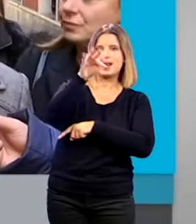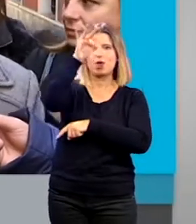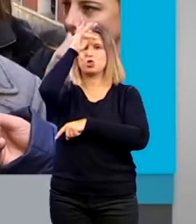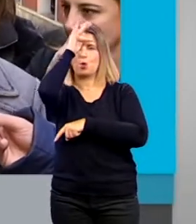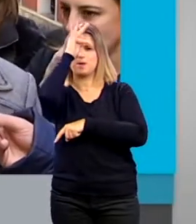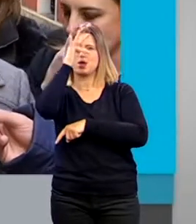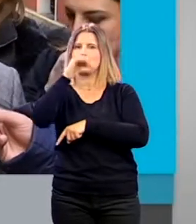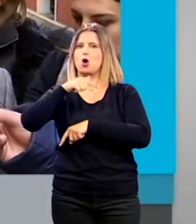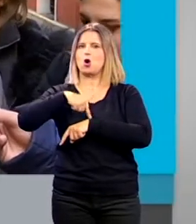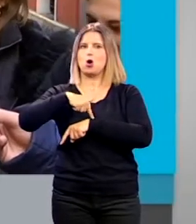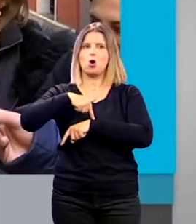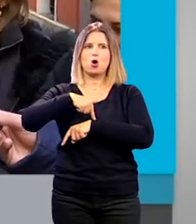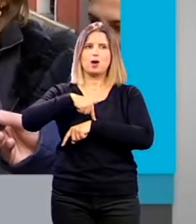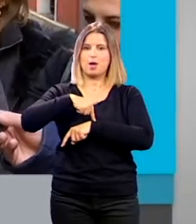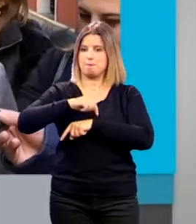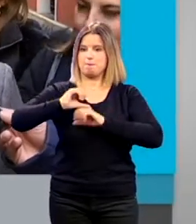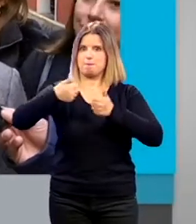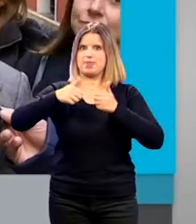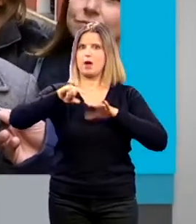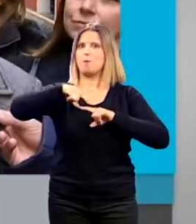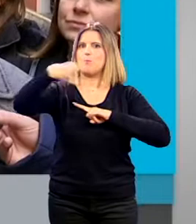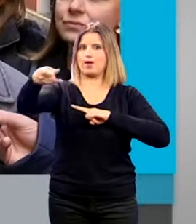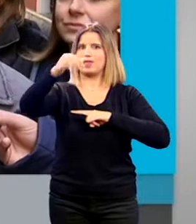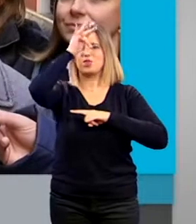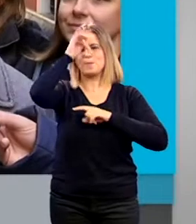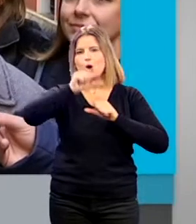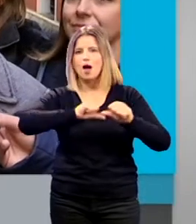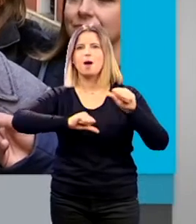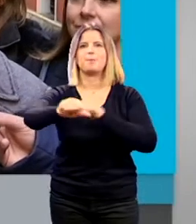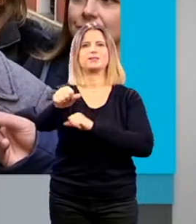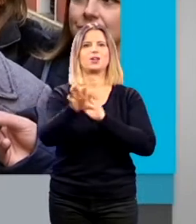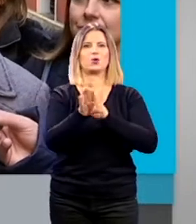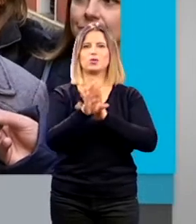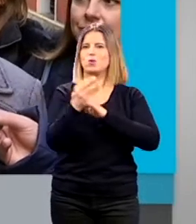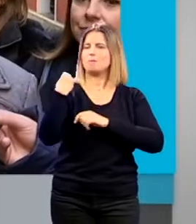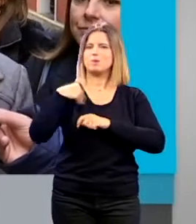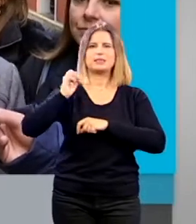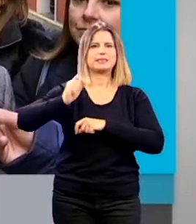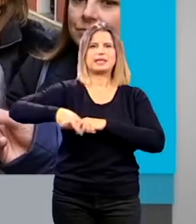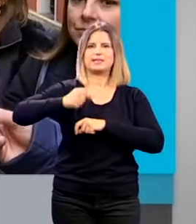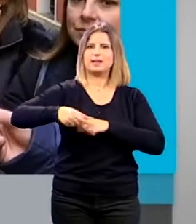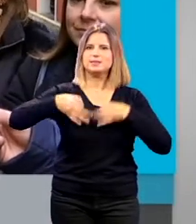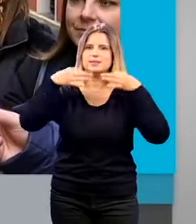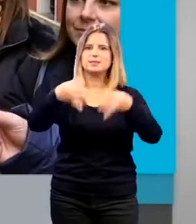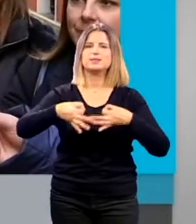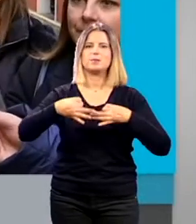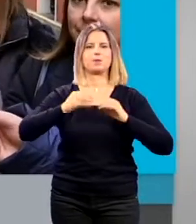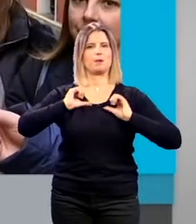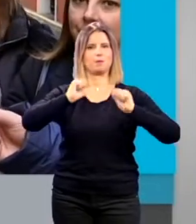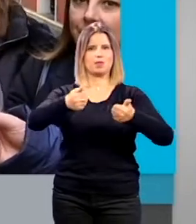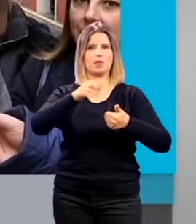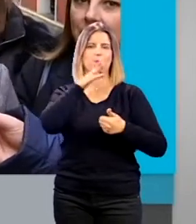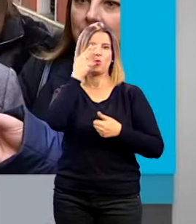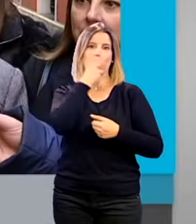inicialmente empezando desde este mismo puente desde el mismo domingo y a partir de ahí se quedarán de forma permanente al inicio una parte del